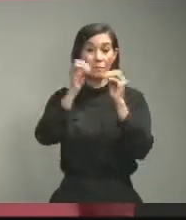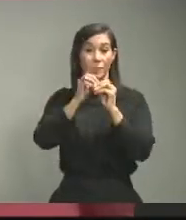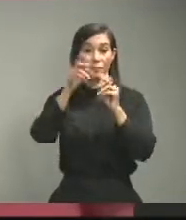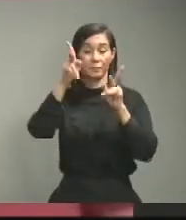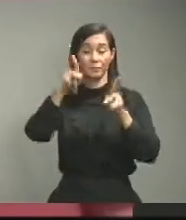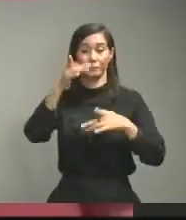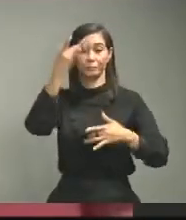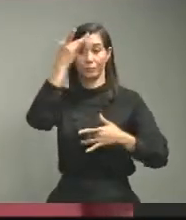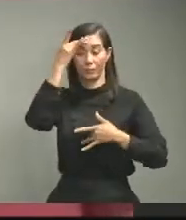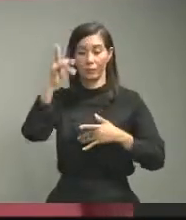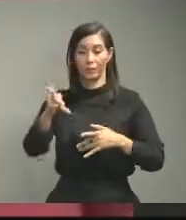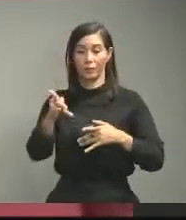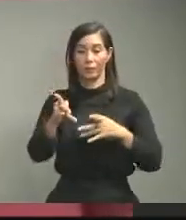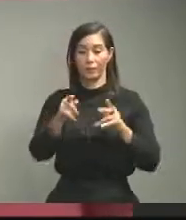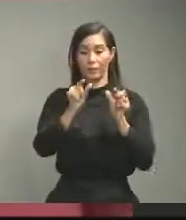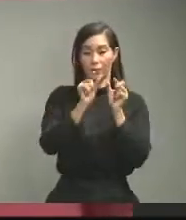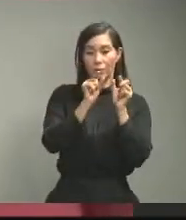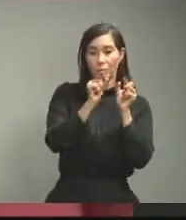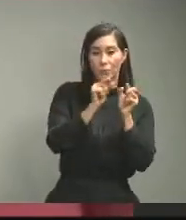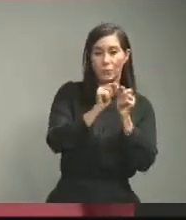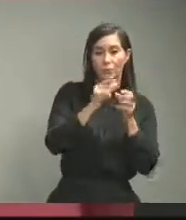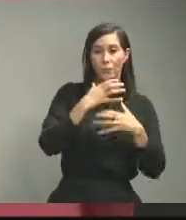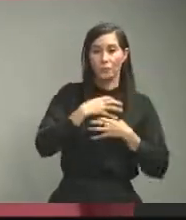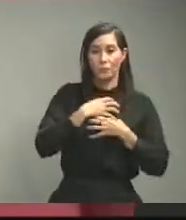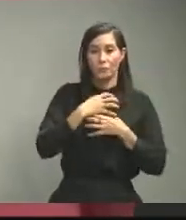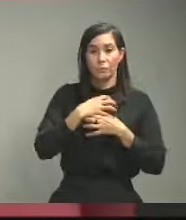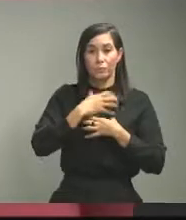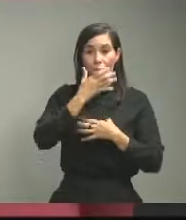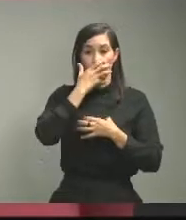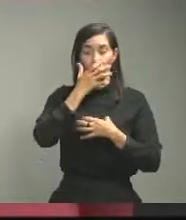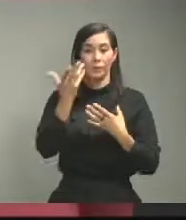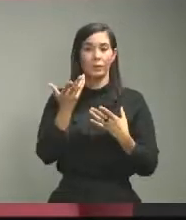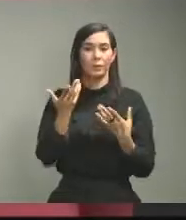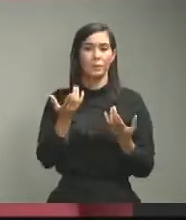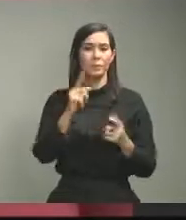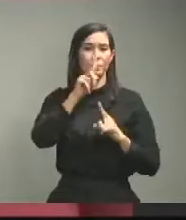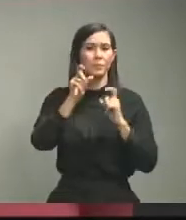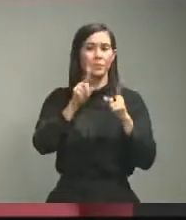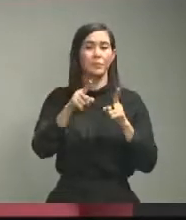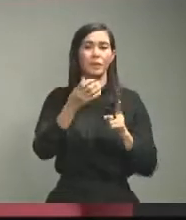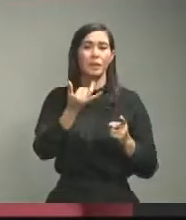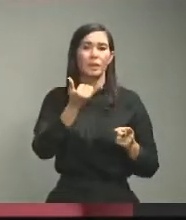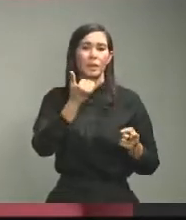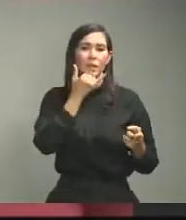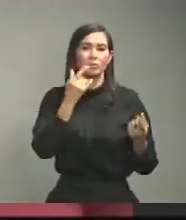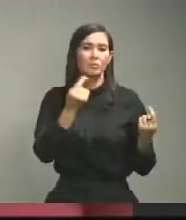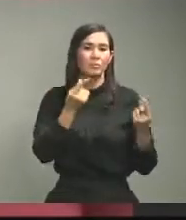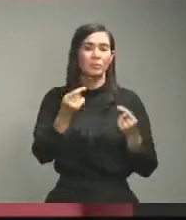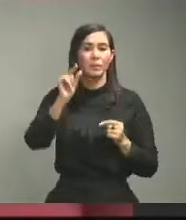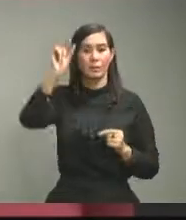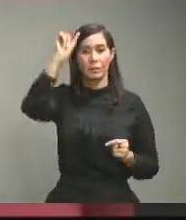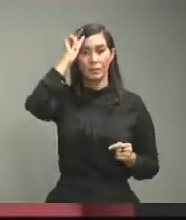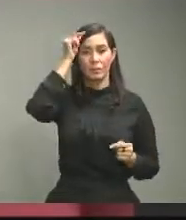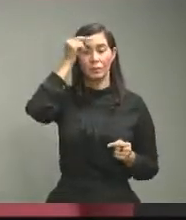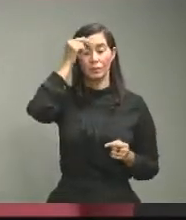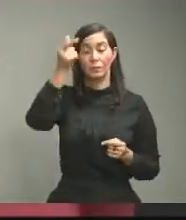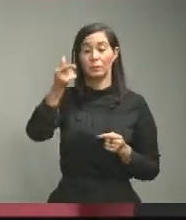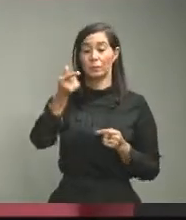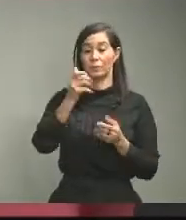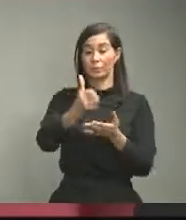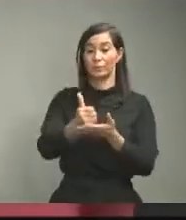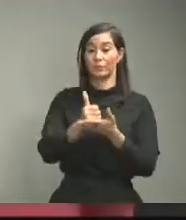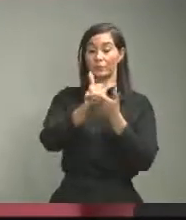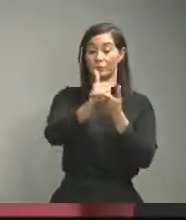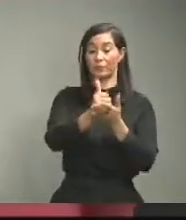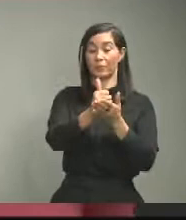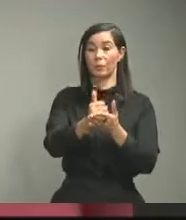de que una emergencia lo requiera entonces mi pregunta es qué está haciendo el gobierno para poder suplir esa necesidad